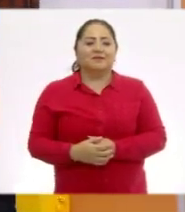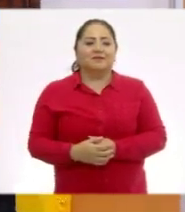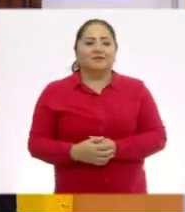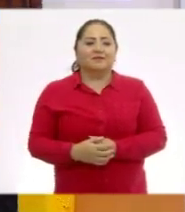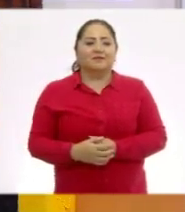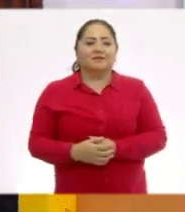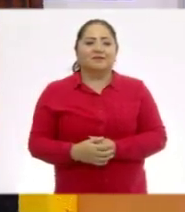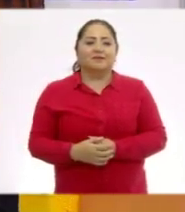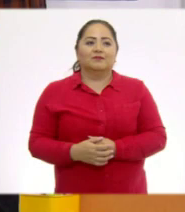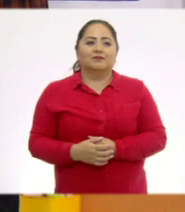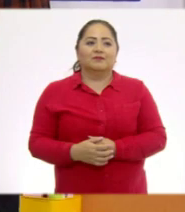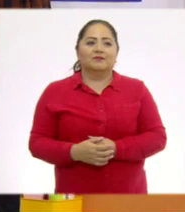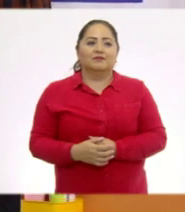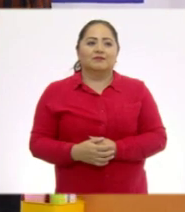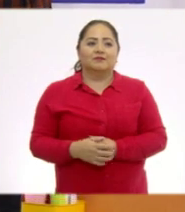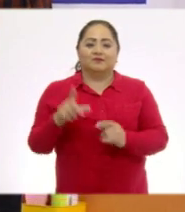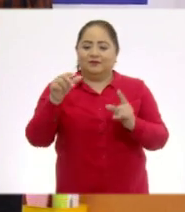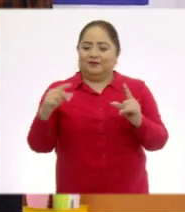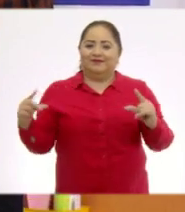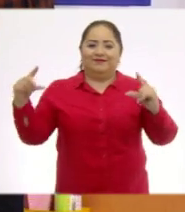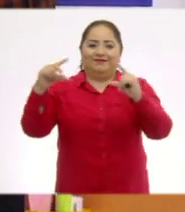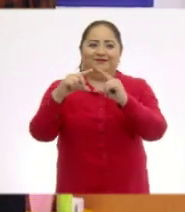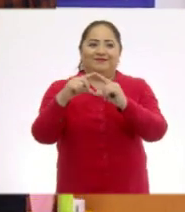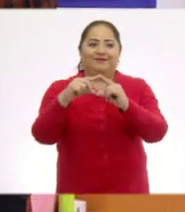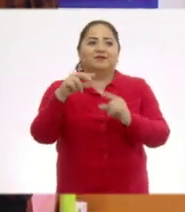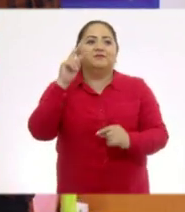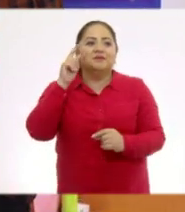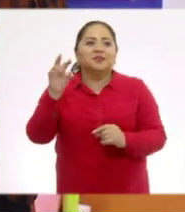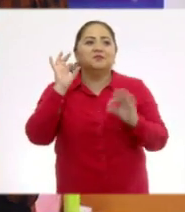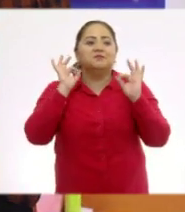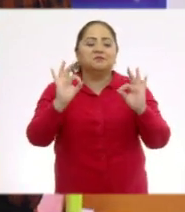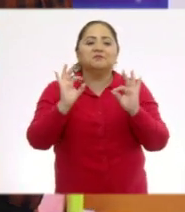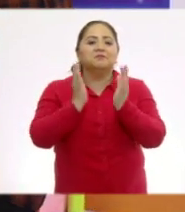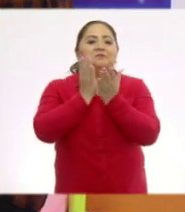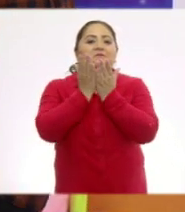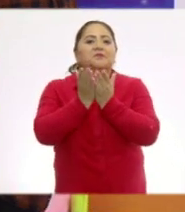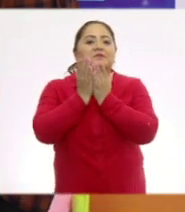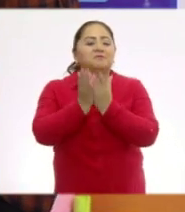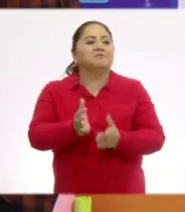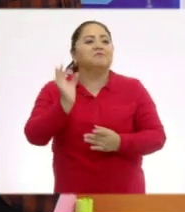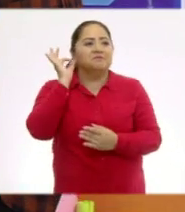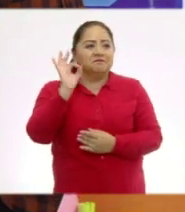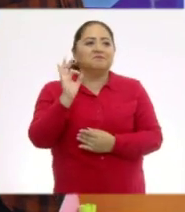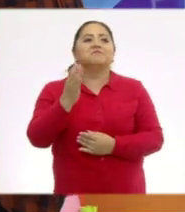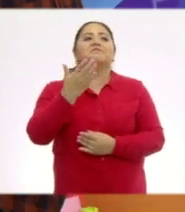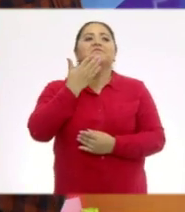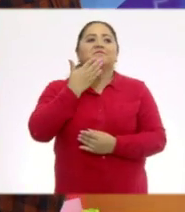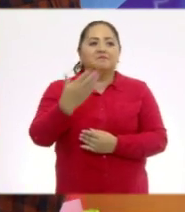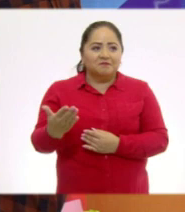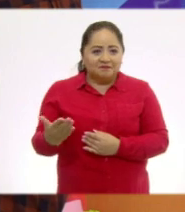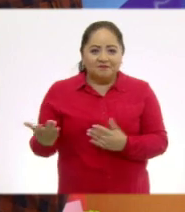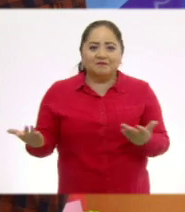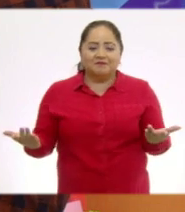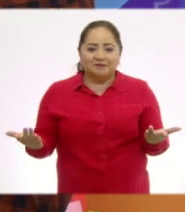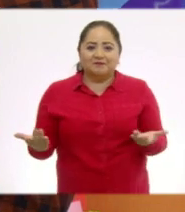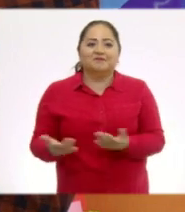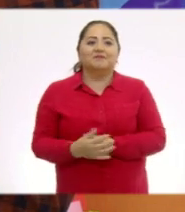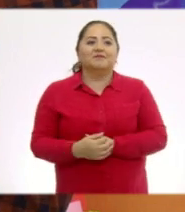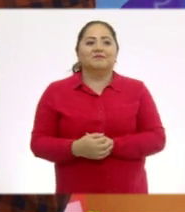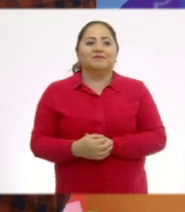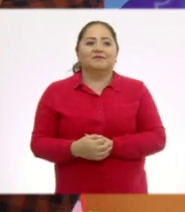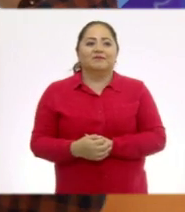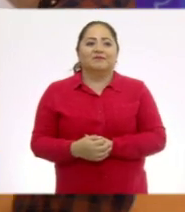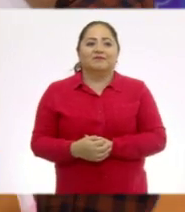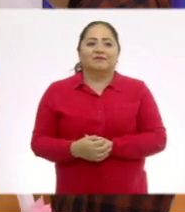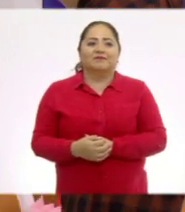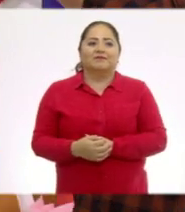Hay que agregar este. Y se agrega el... Ah, y aquí está la parte del barquito que es con dos piezas.